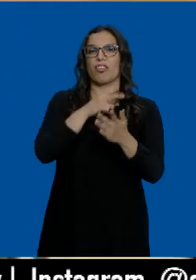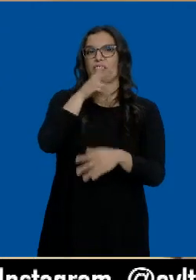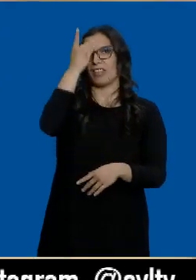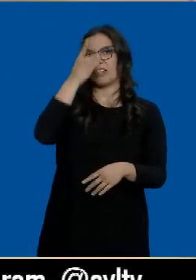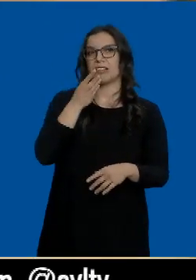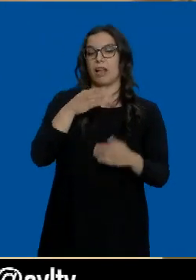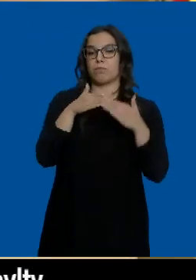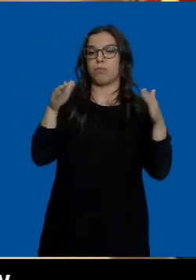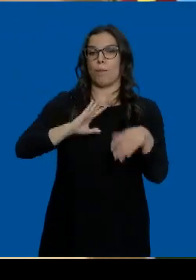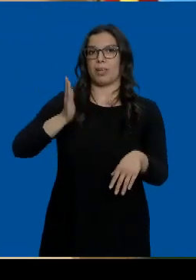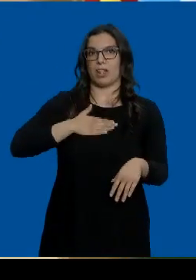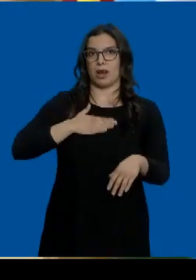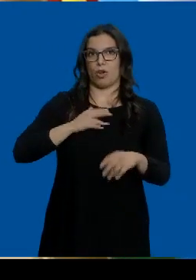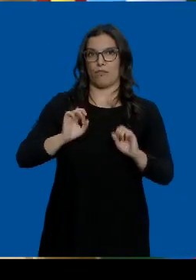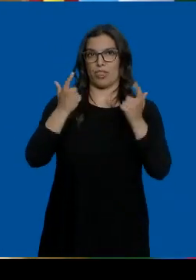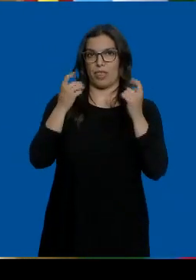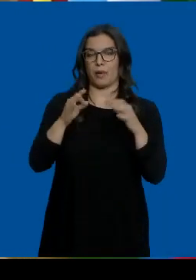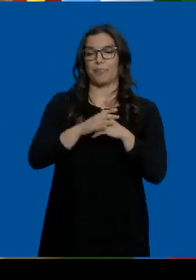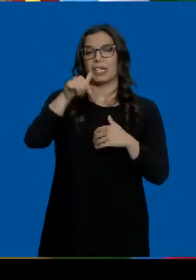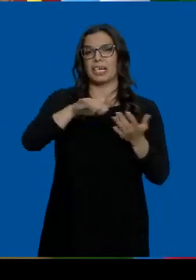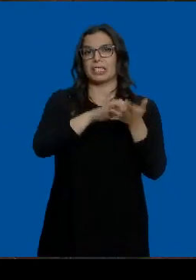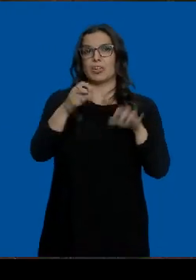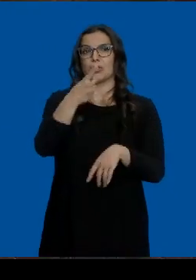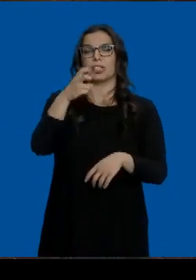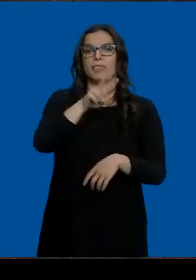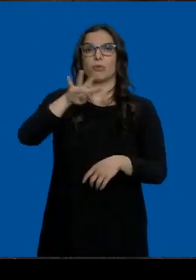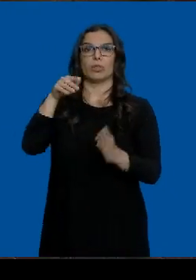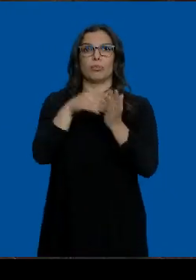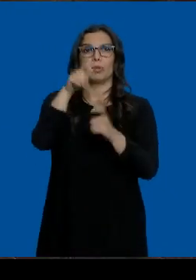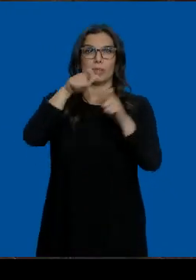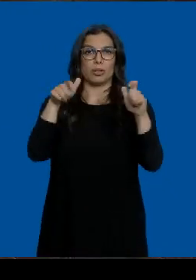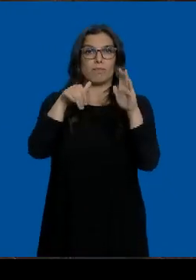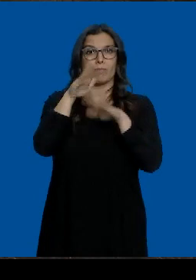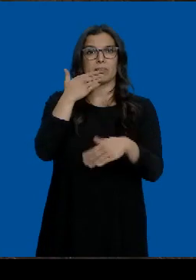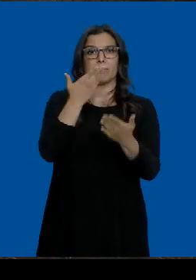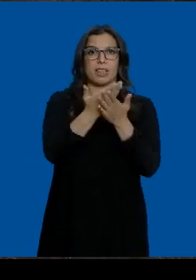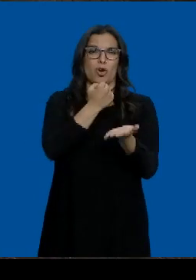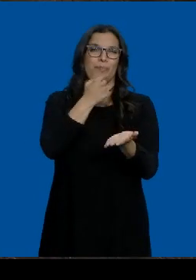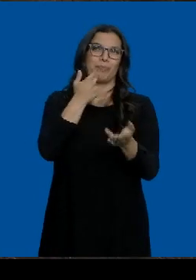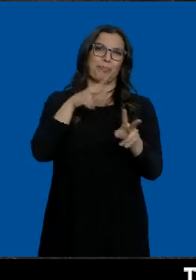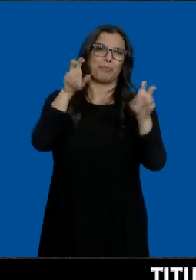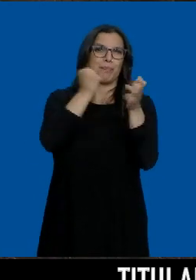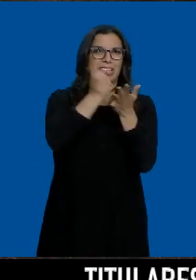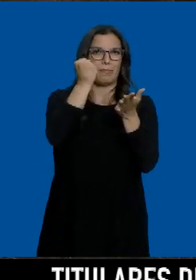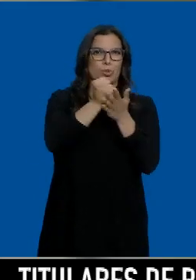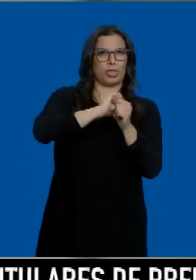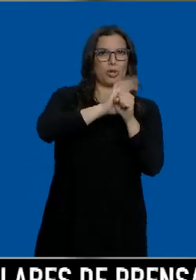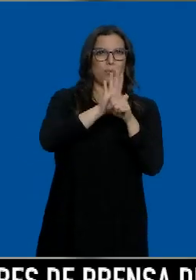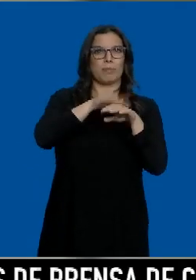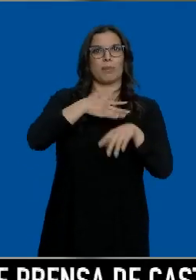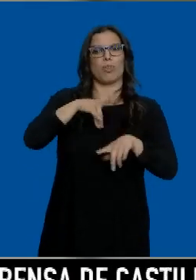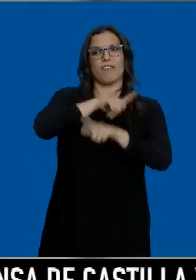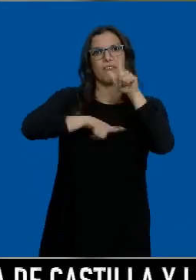que entra en funcionamiento mañana. En Castilla y León, más de 224.000 personas ya han solicitado este pasaporte COVID